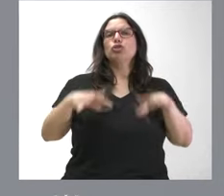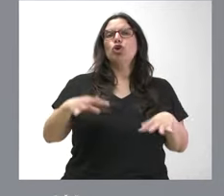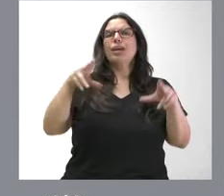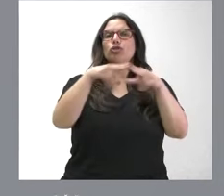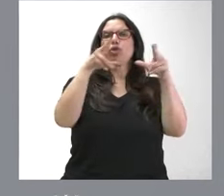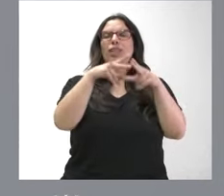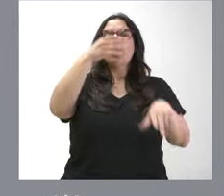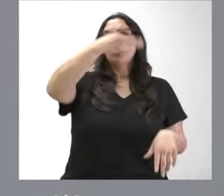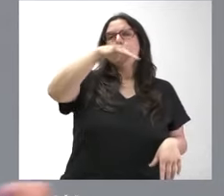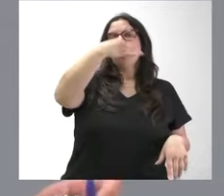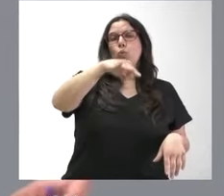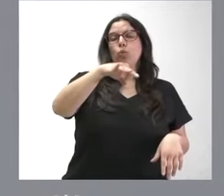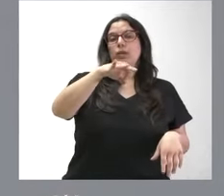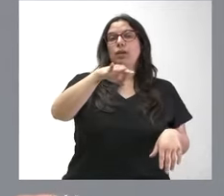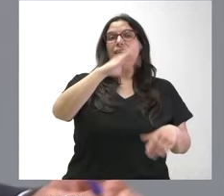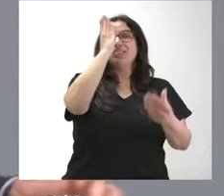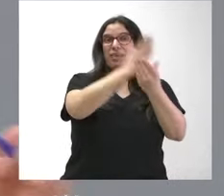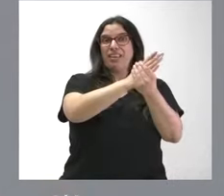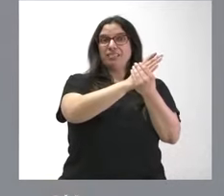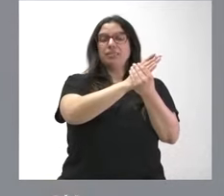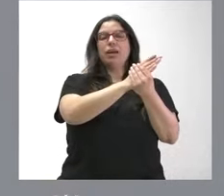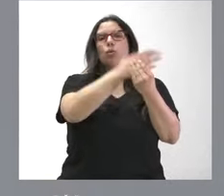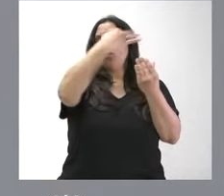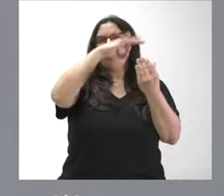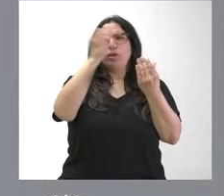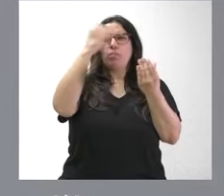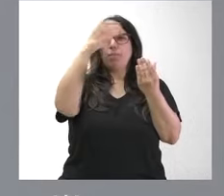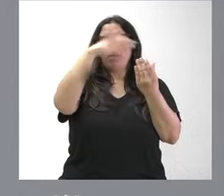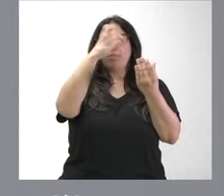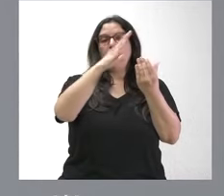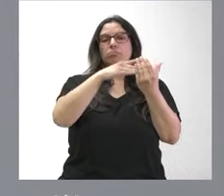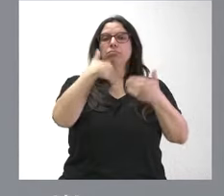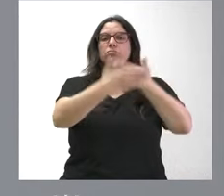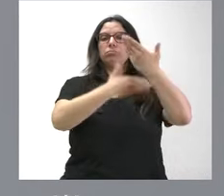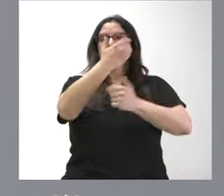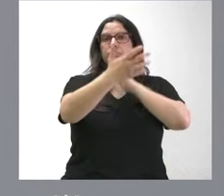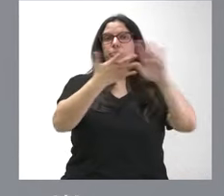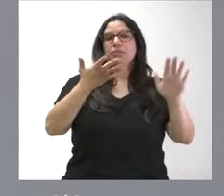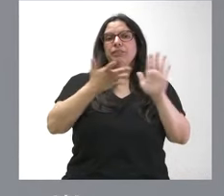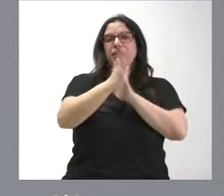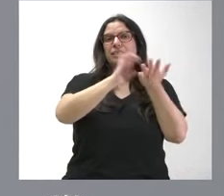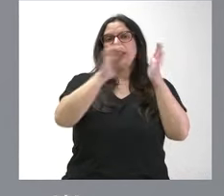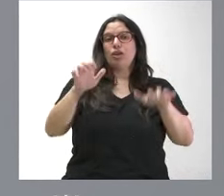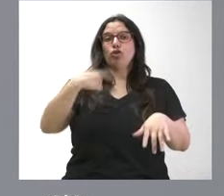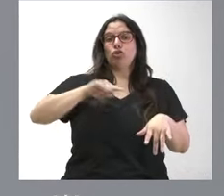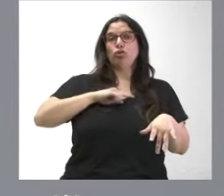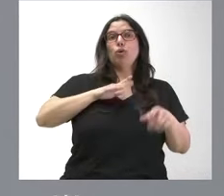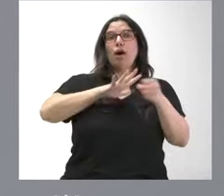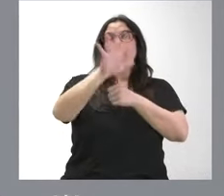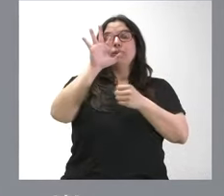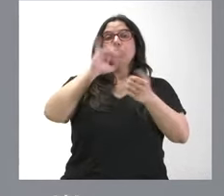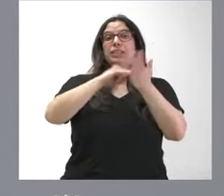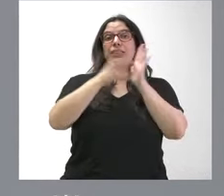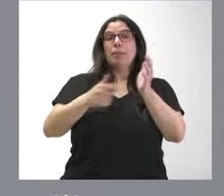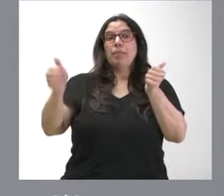permite, por tanto, avanzar en todo este tipo de procedimientos y consolidar a Castilla y León en la posición que actualmente tenemos en el ámbito de los sistemas